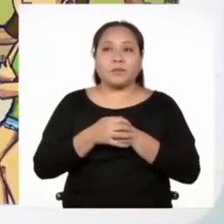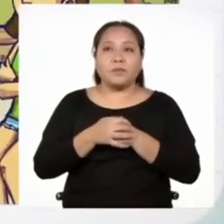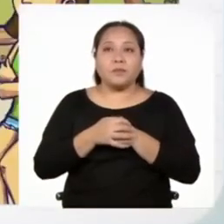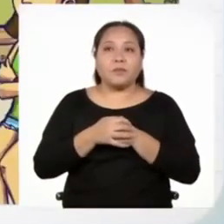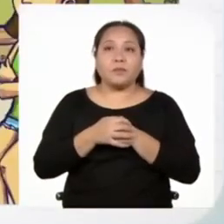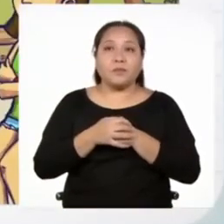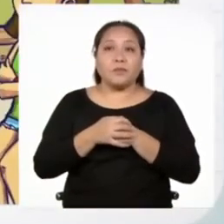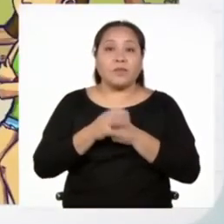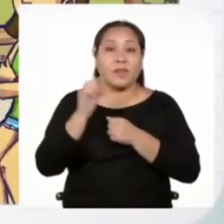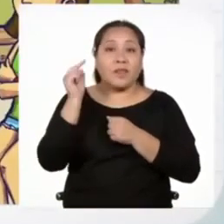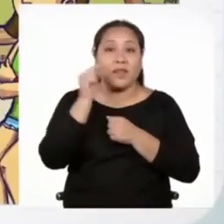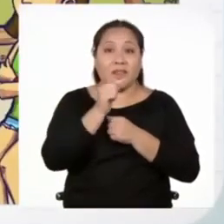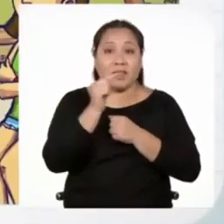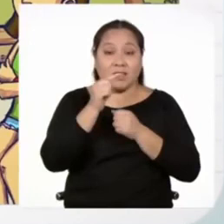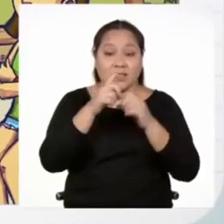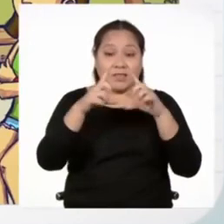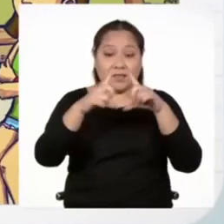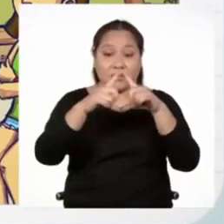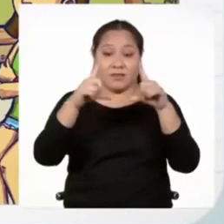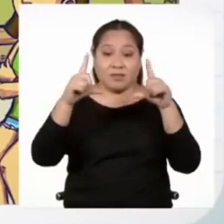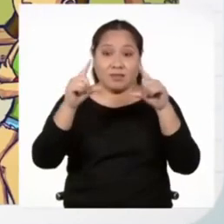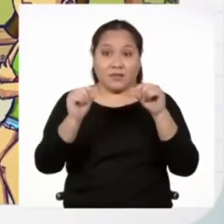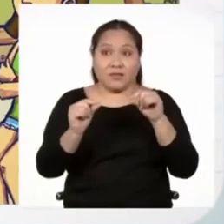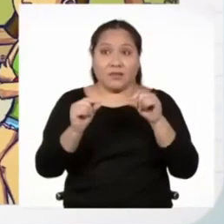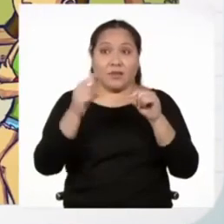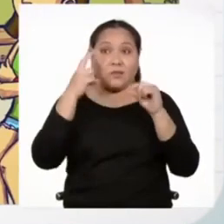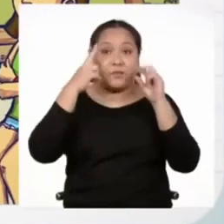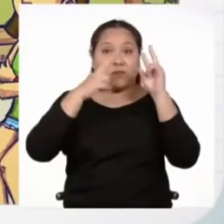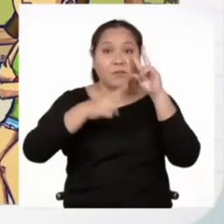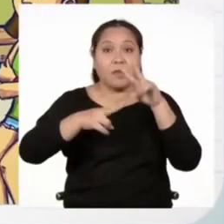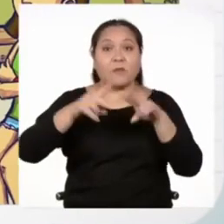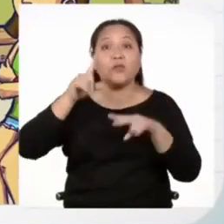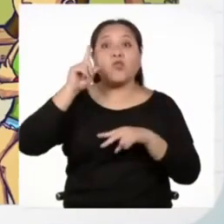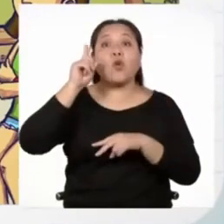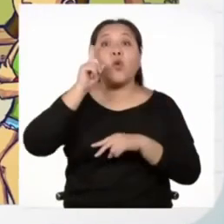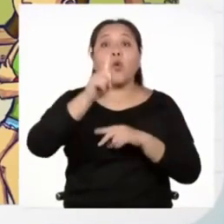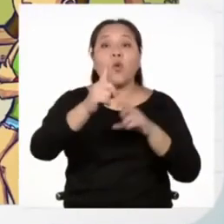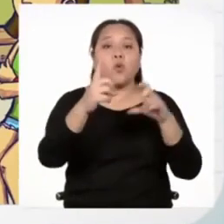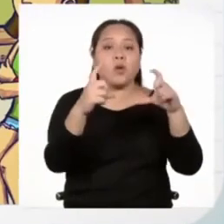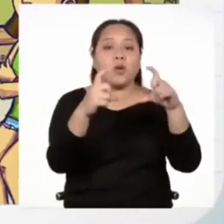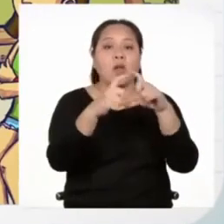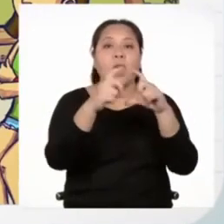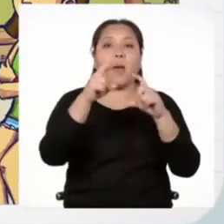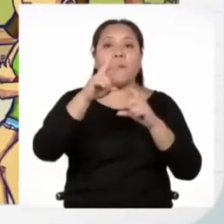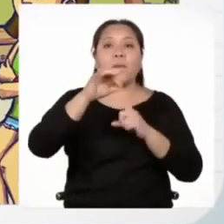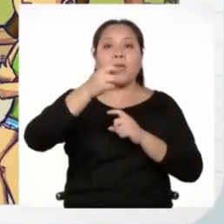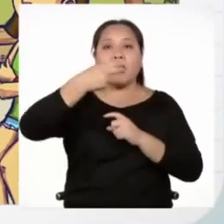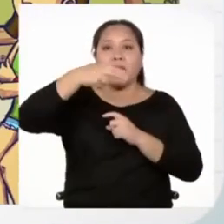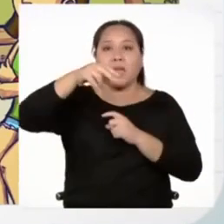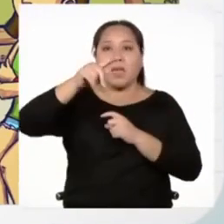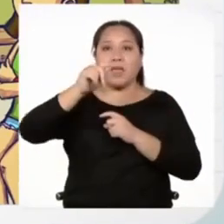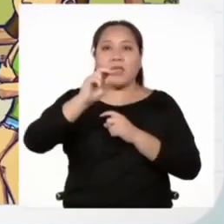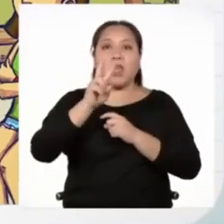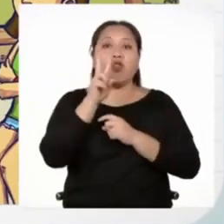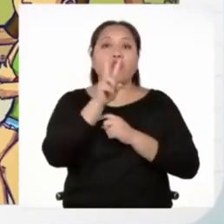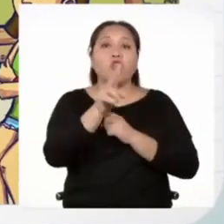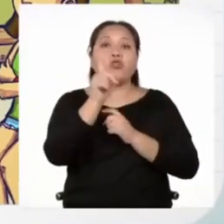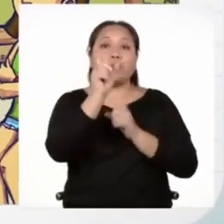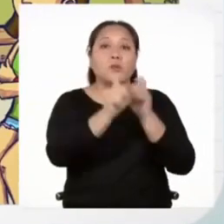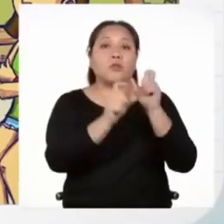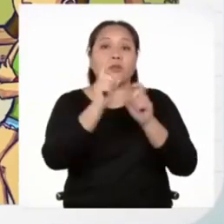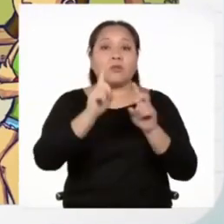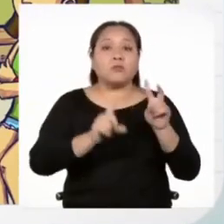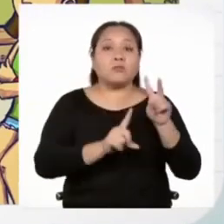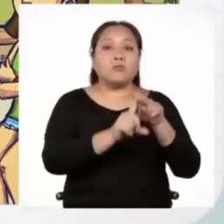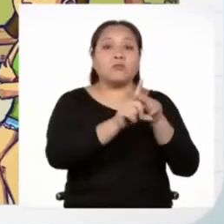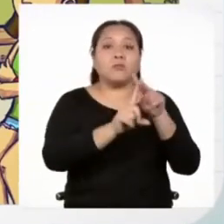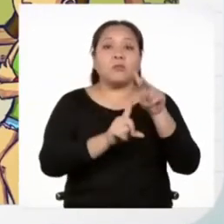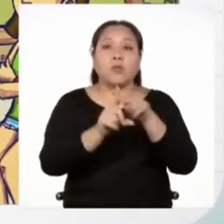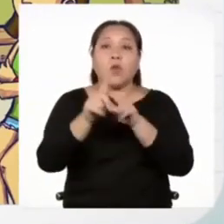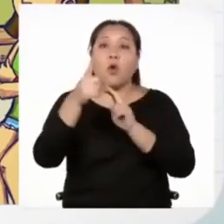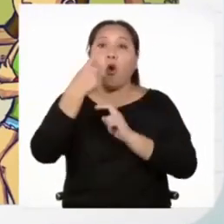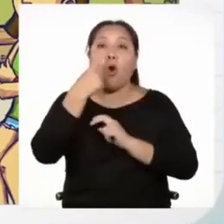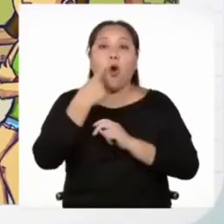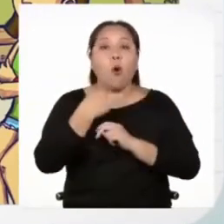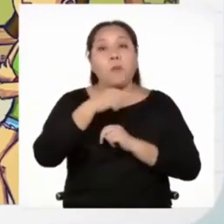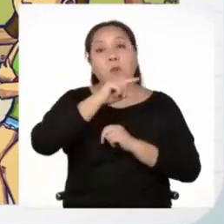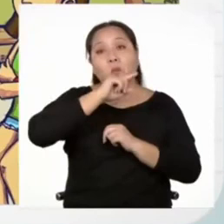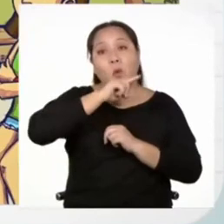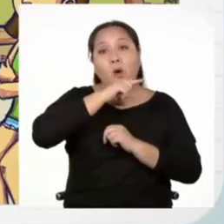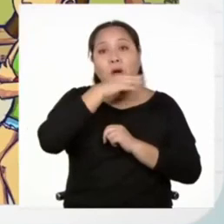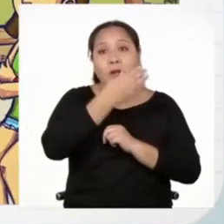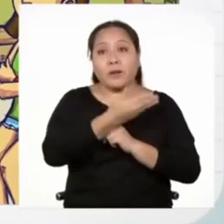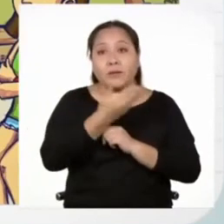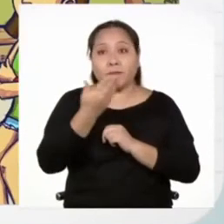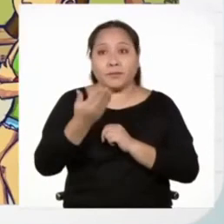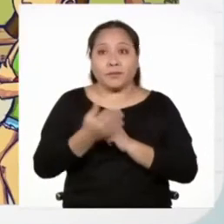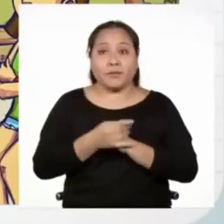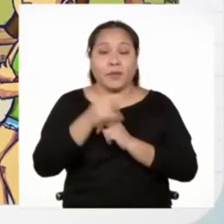En esta tira cómica podemos ver una sola viñeta en la que aparecen dos personajes, un chico y una chica.